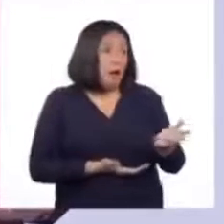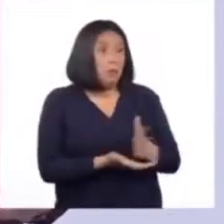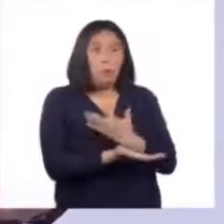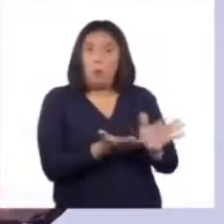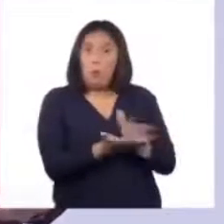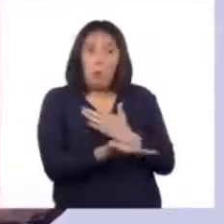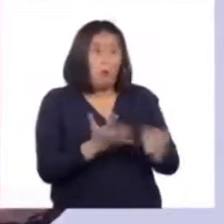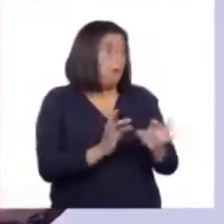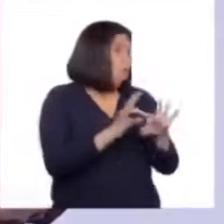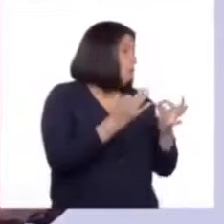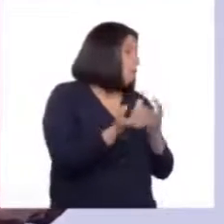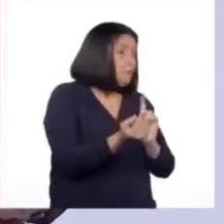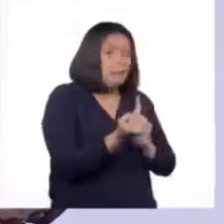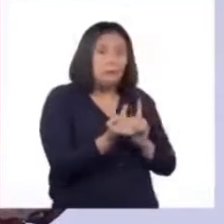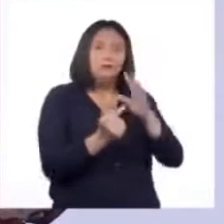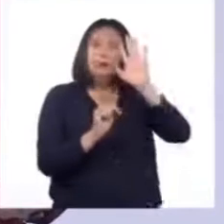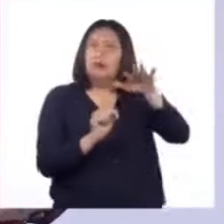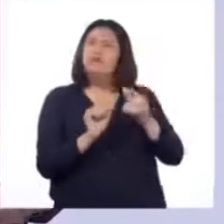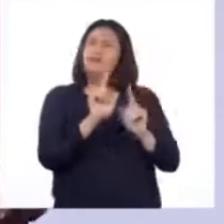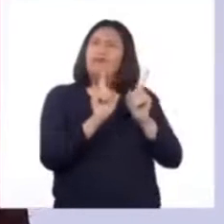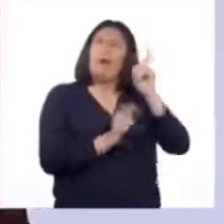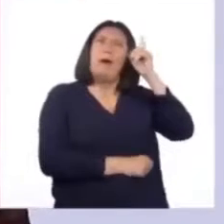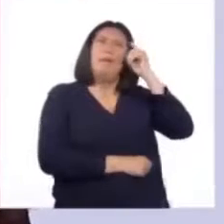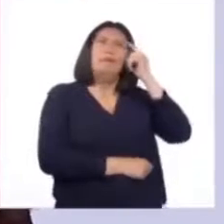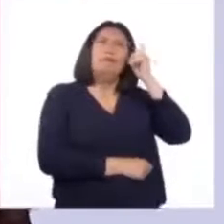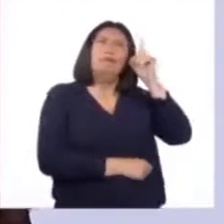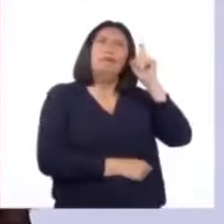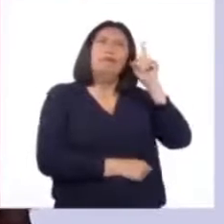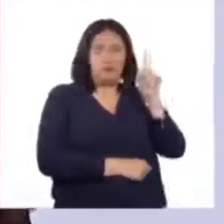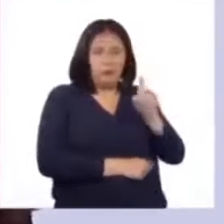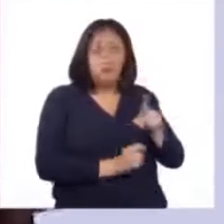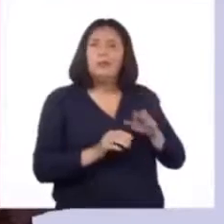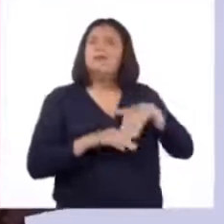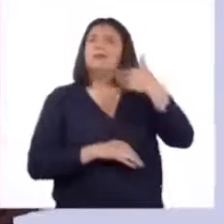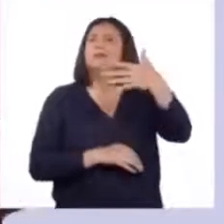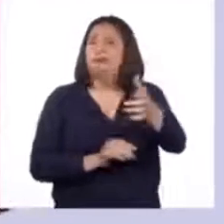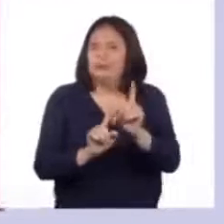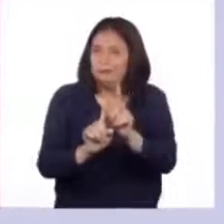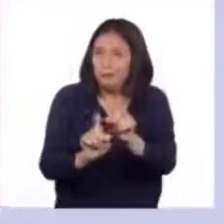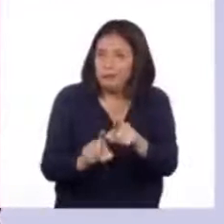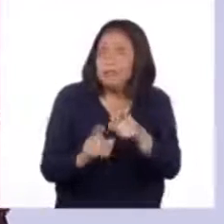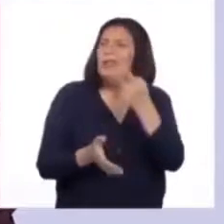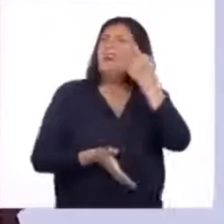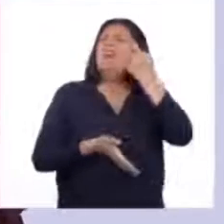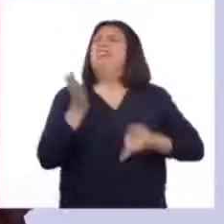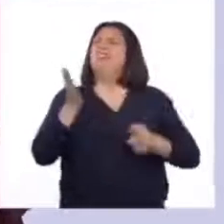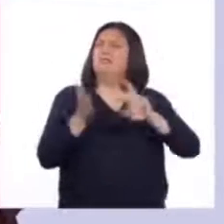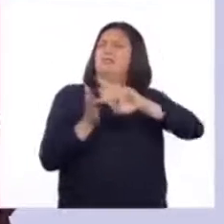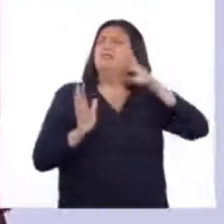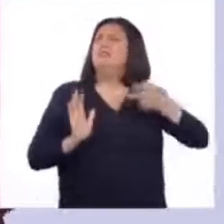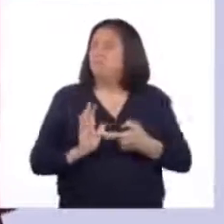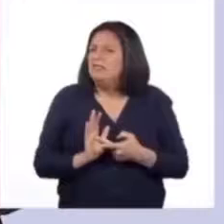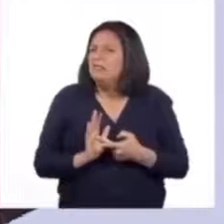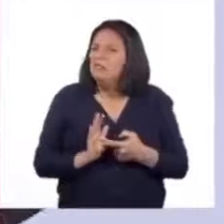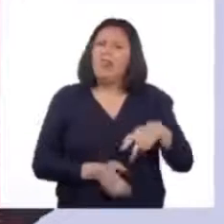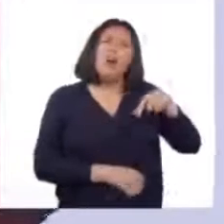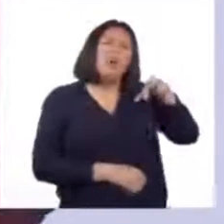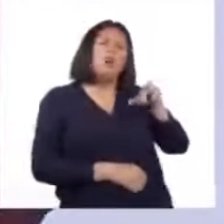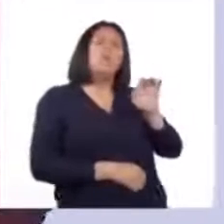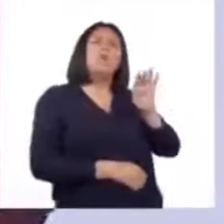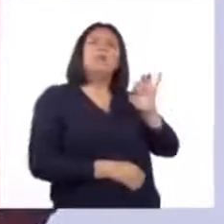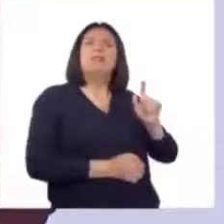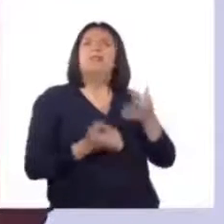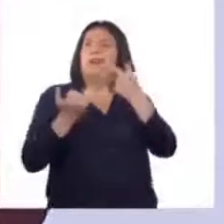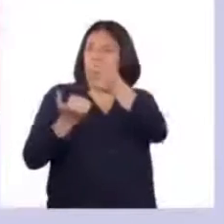algún familiar cerca, anota la pregunta y la puedes hacer más tarde. Y también puedes conversar sobre qué es la pubertad. Por lo pronto, le